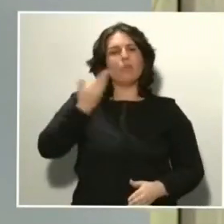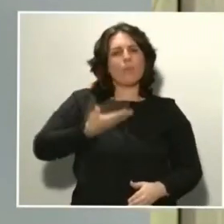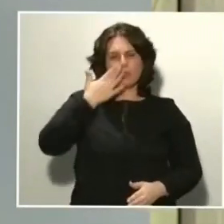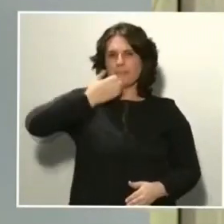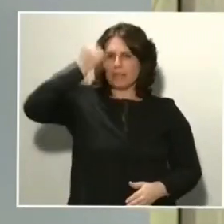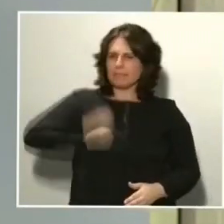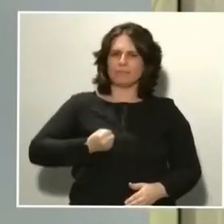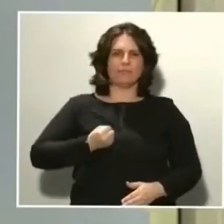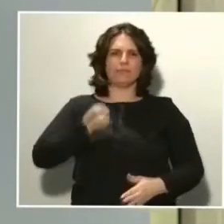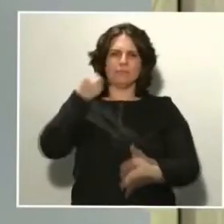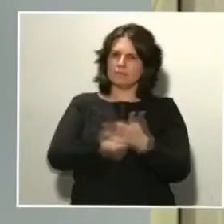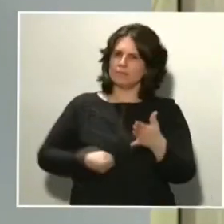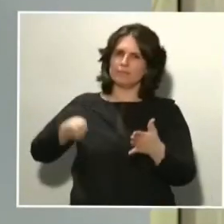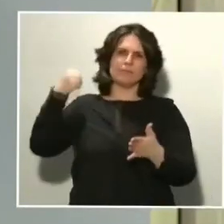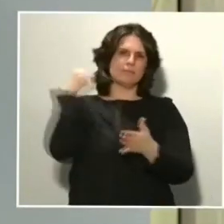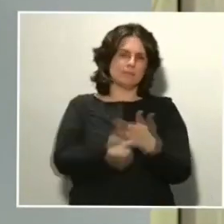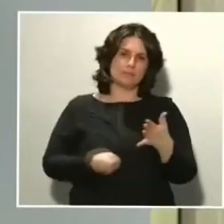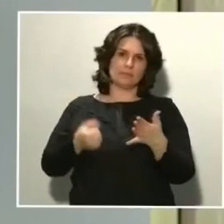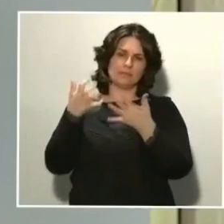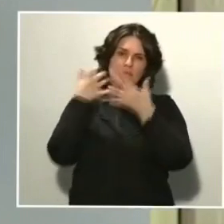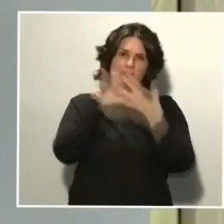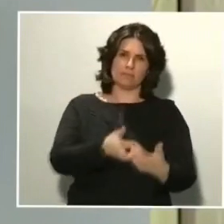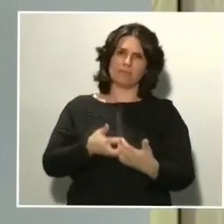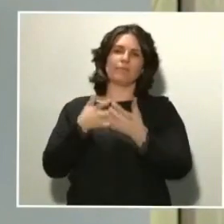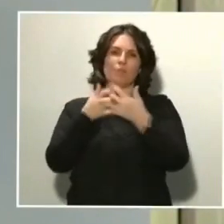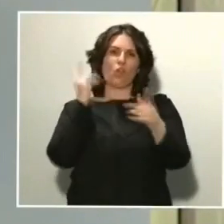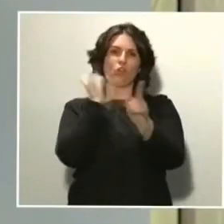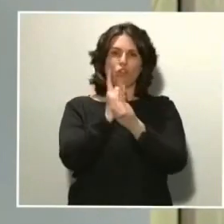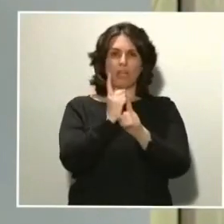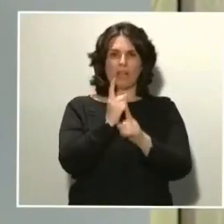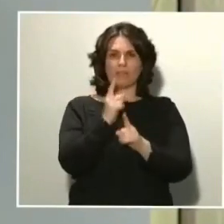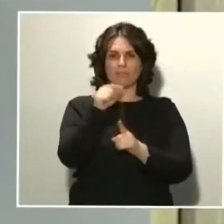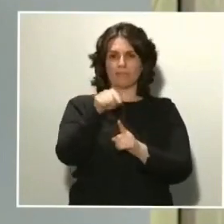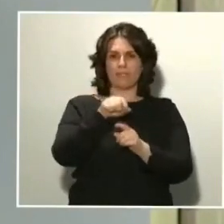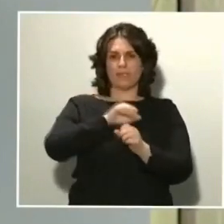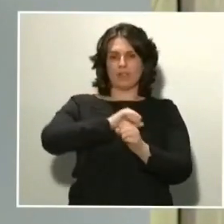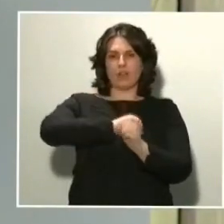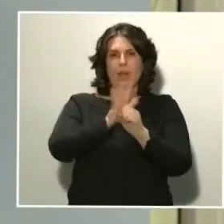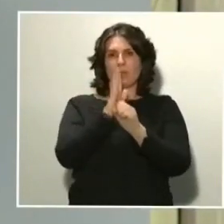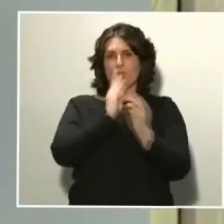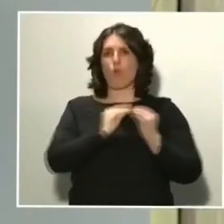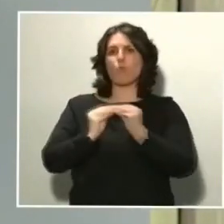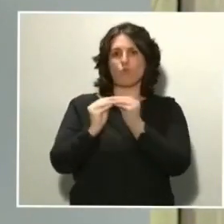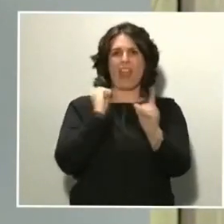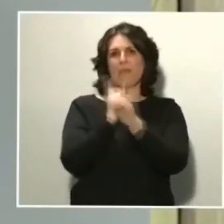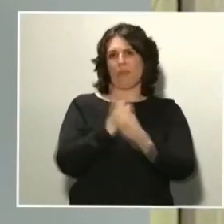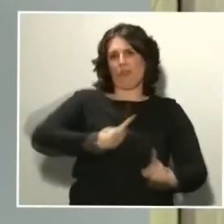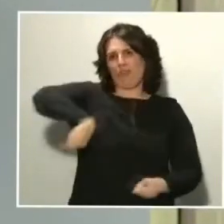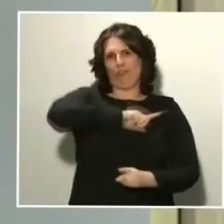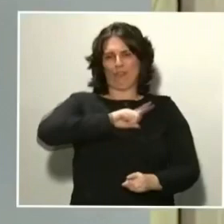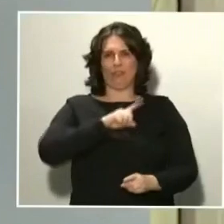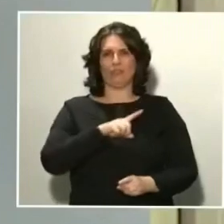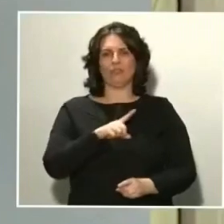esta lucha, esta guerra contra un enemigo que es común. Y me permito parafrasear al